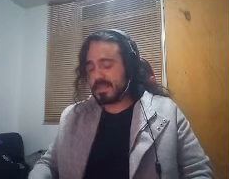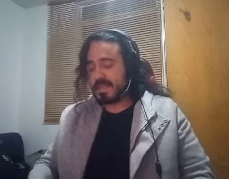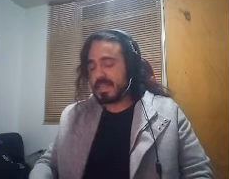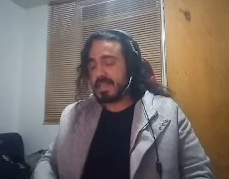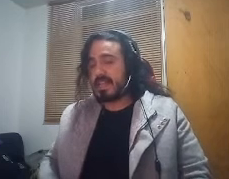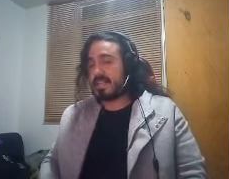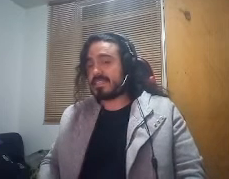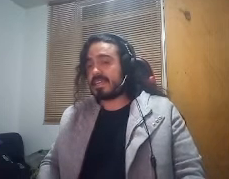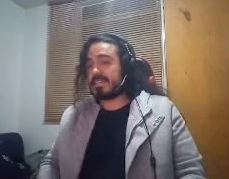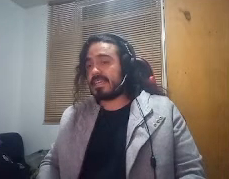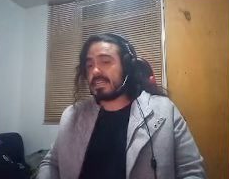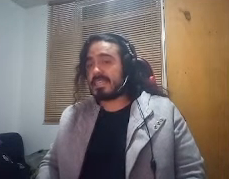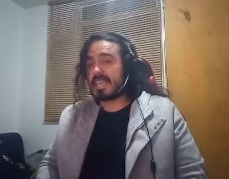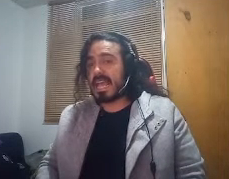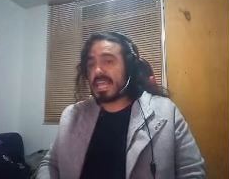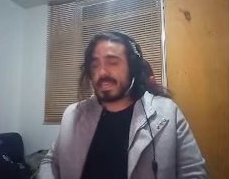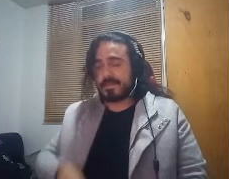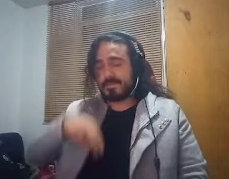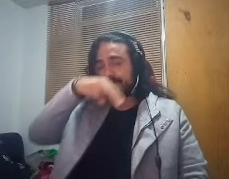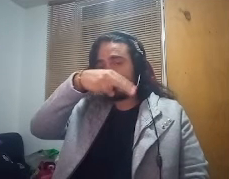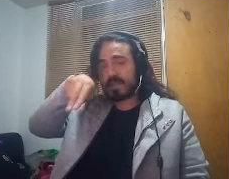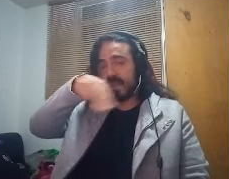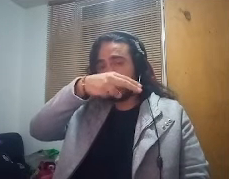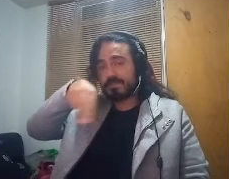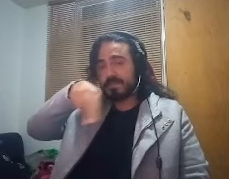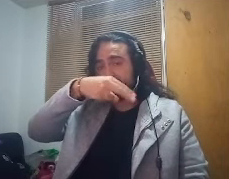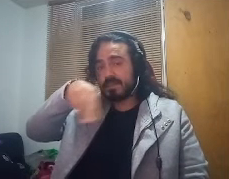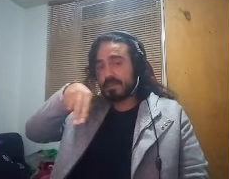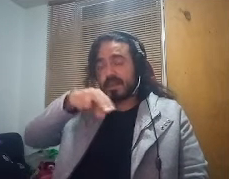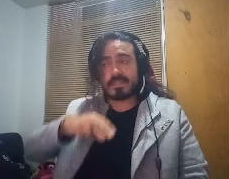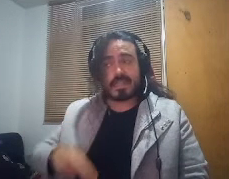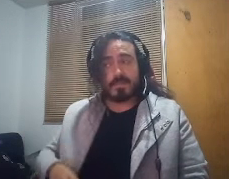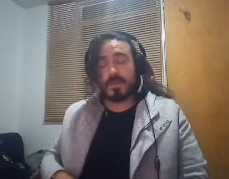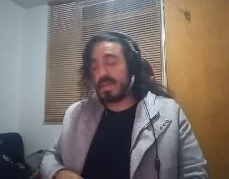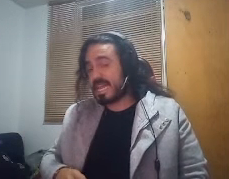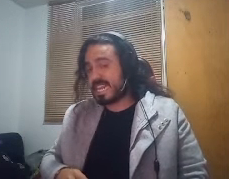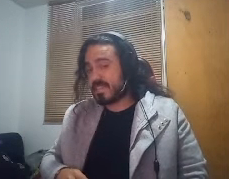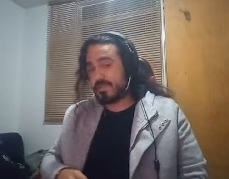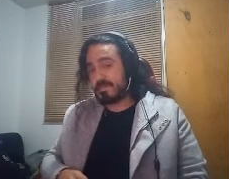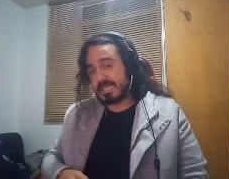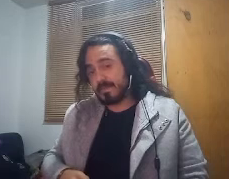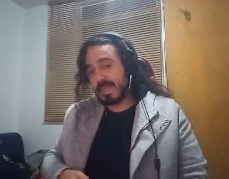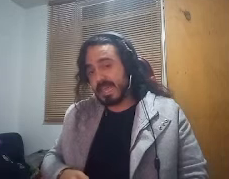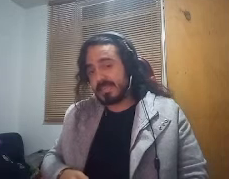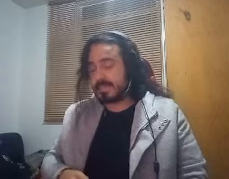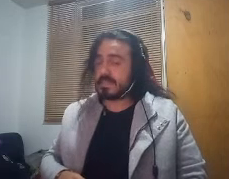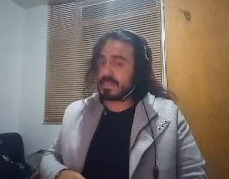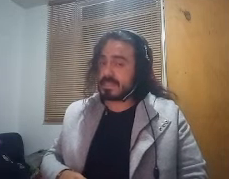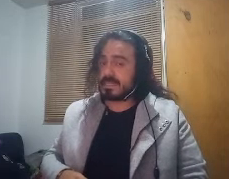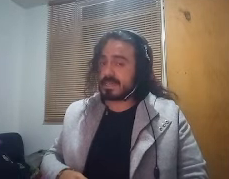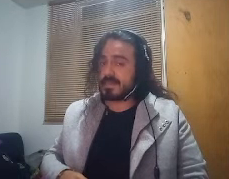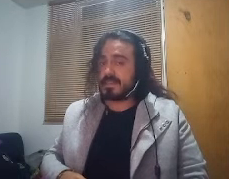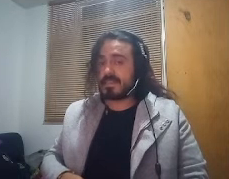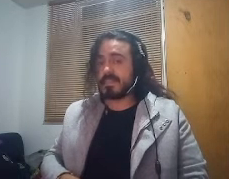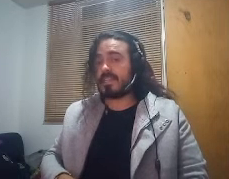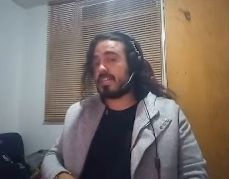noche la siguiente es la eñe eñe si bien en este ejemplo niño no empieza por eñe si tiene